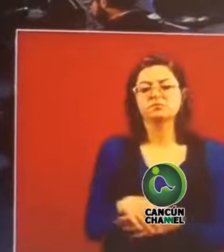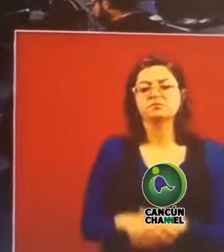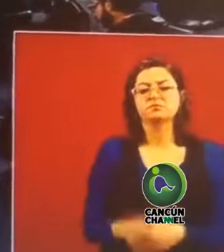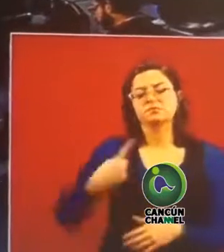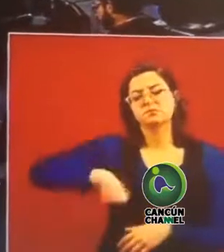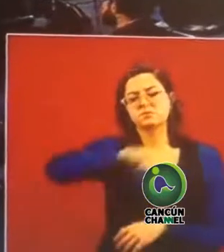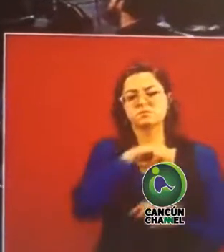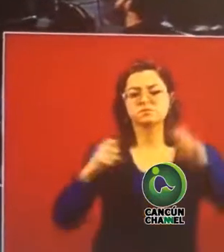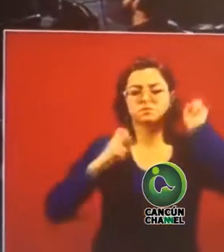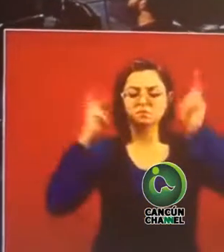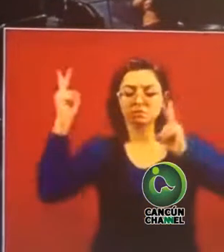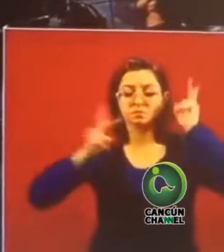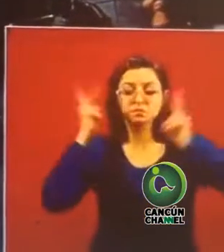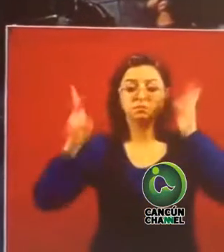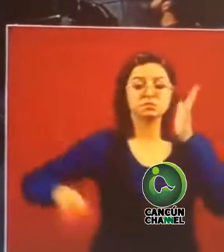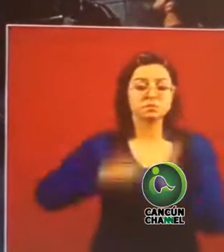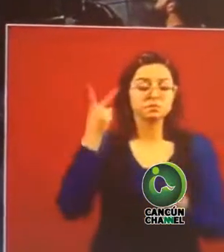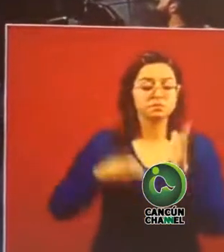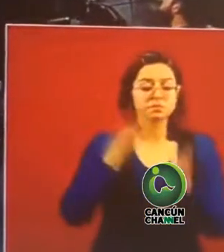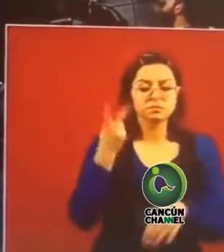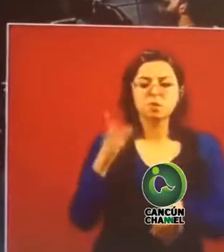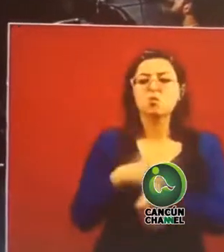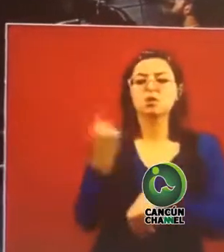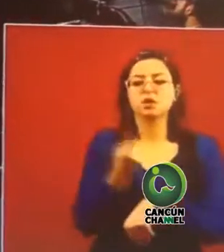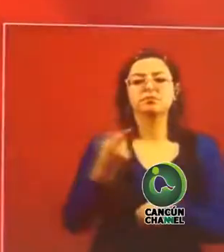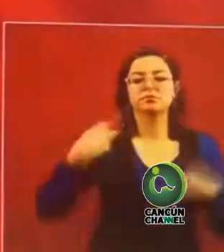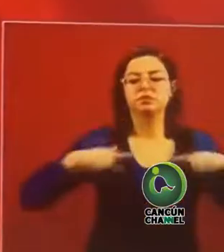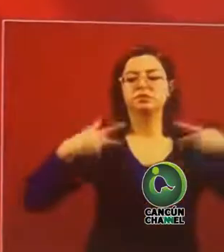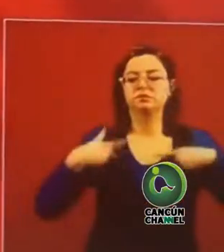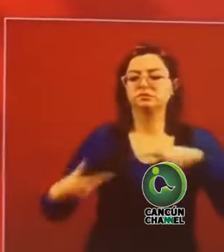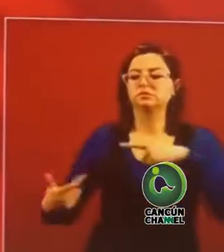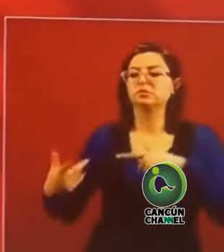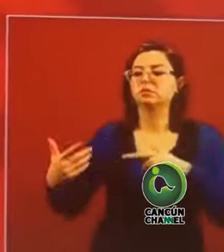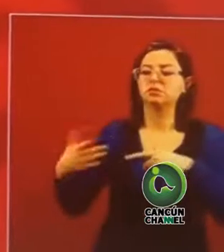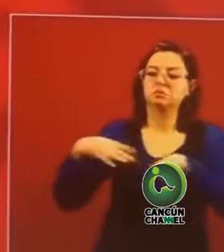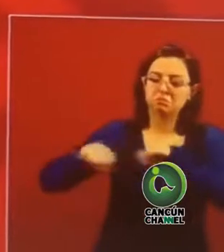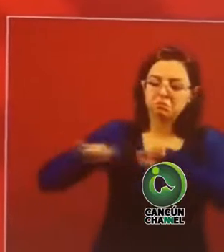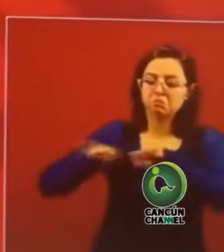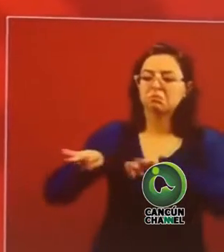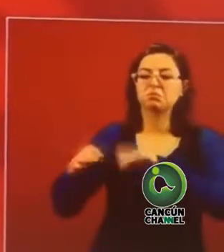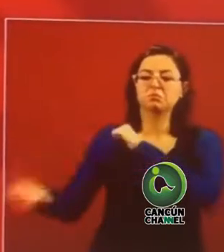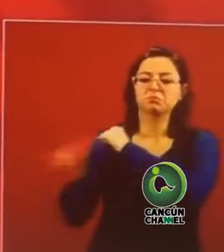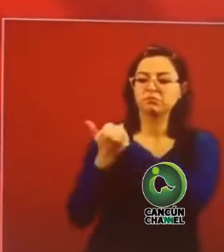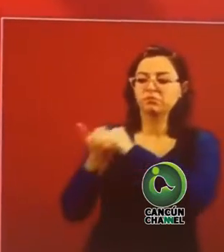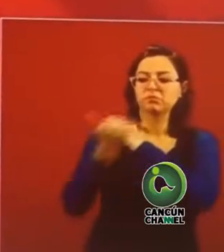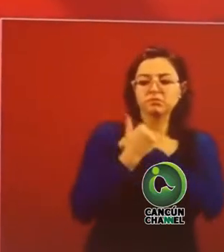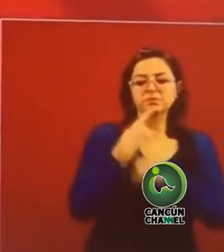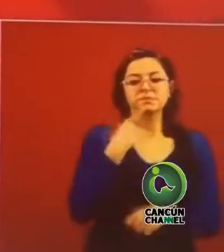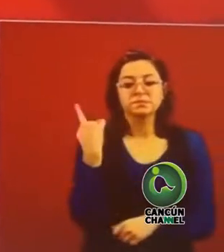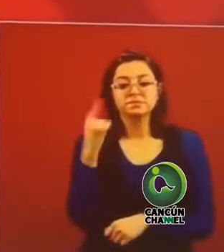3 de la pandemia? Los propios trabajadores, por ejemplo, que están